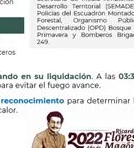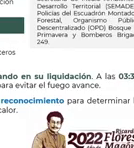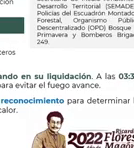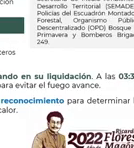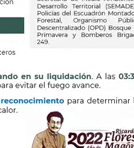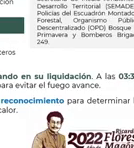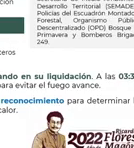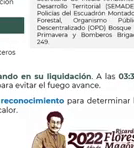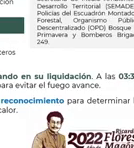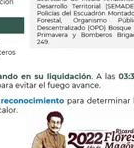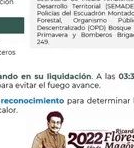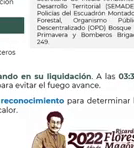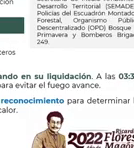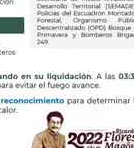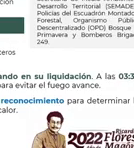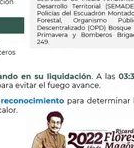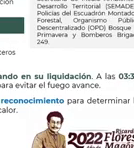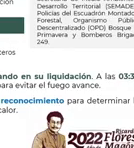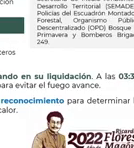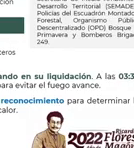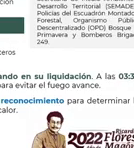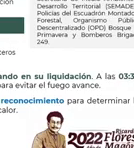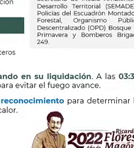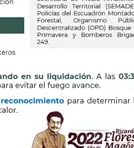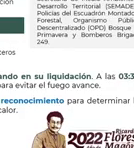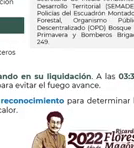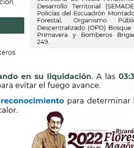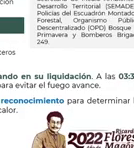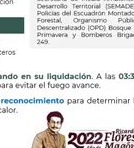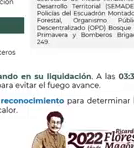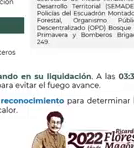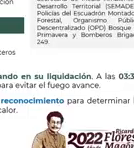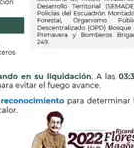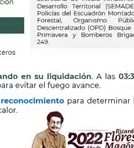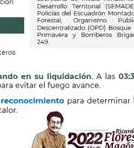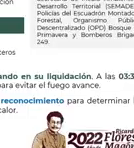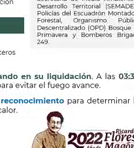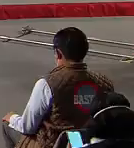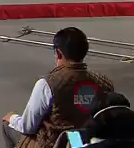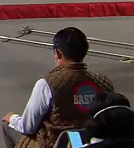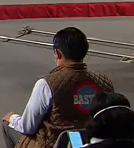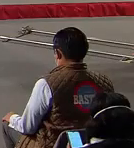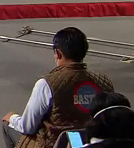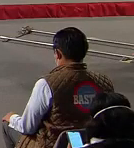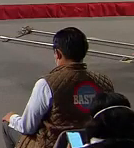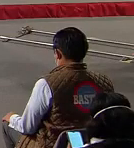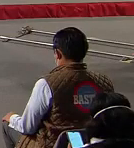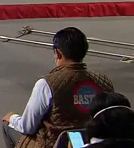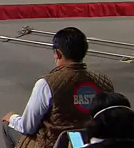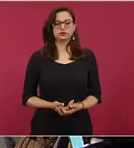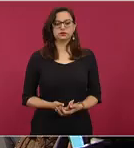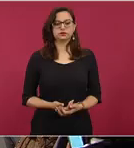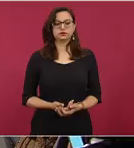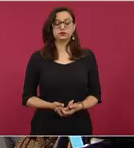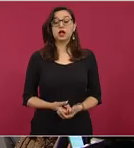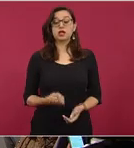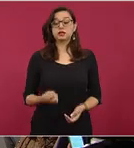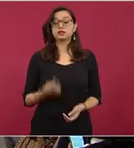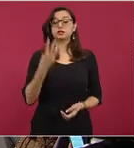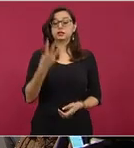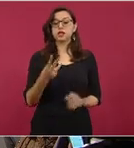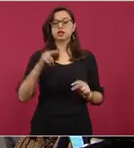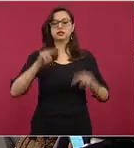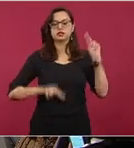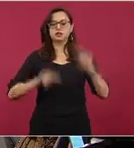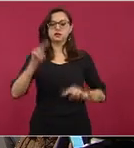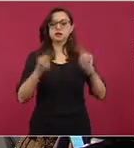municipios con quien trabajamos de la mano. Somos los tres órdenes de gobierno con un diálogo permanente y en la toma